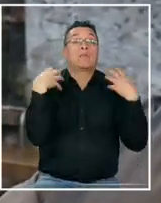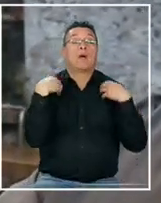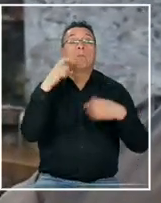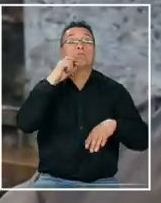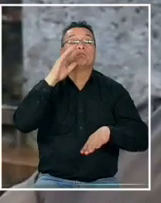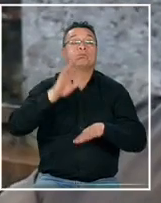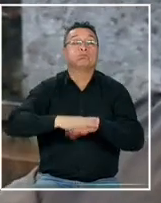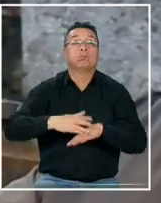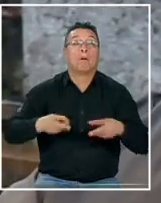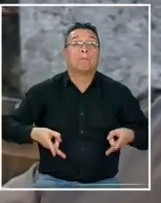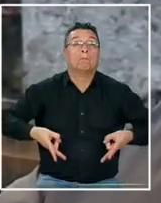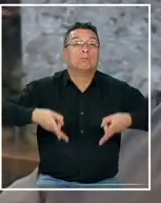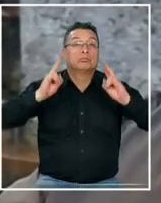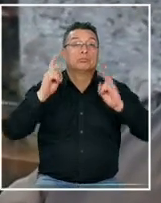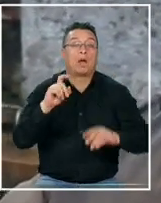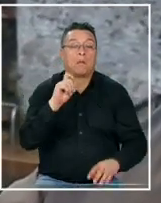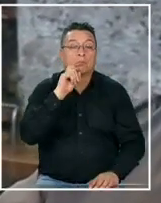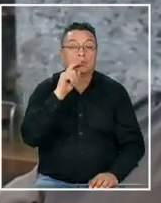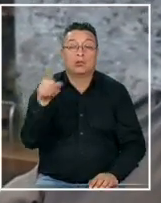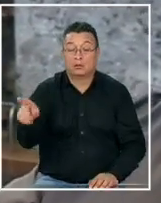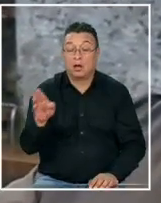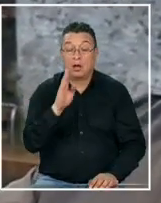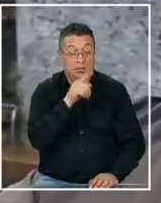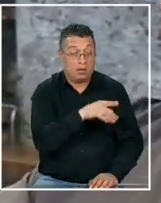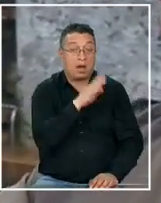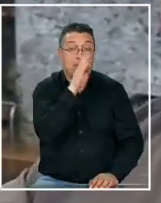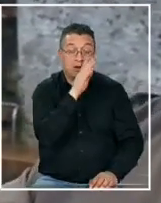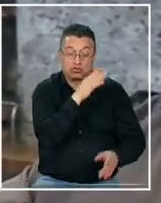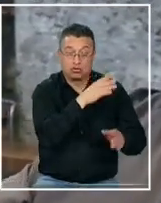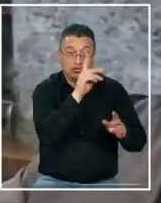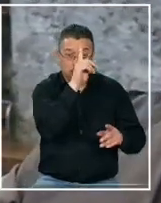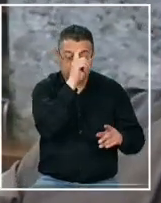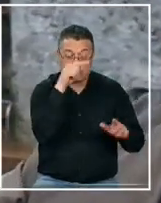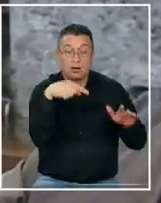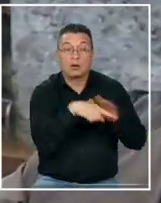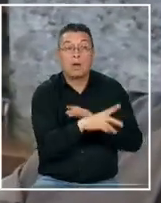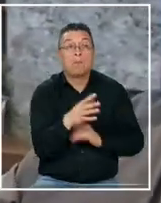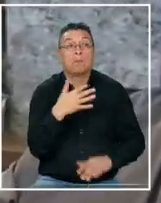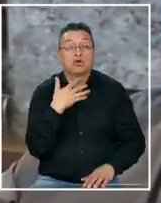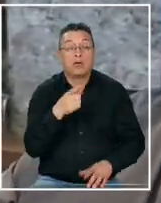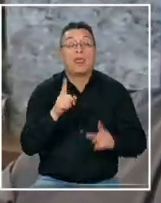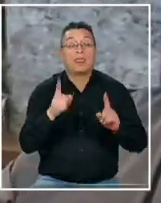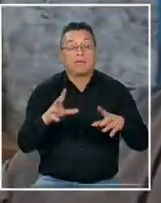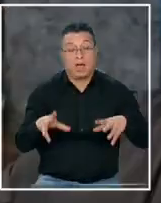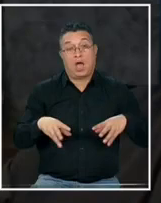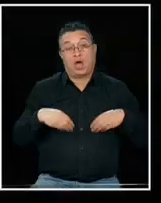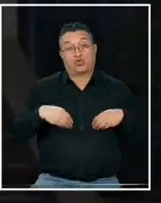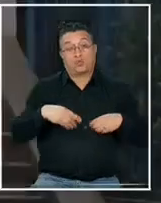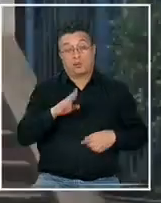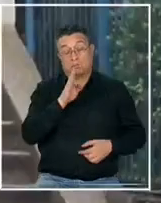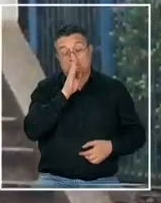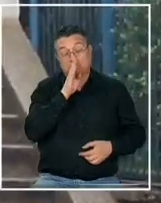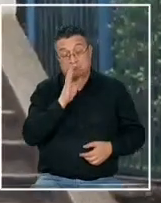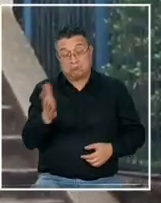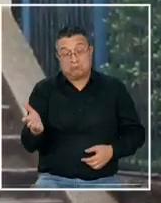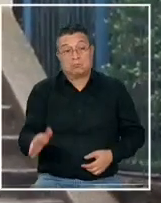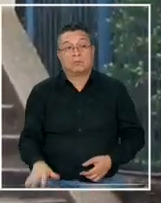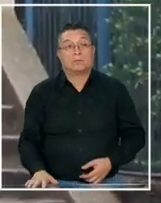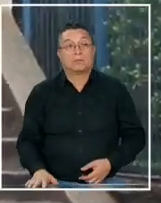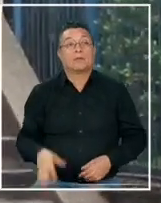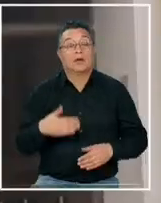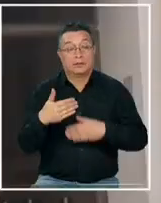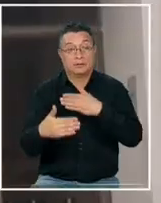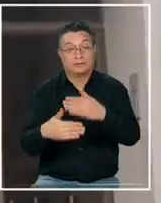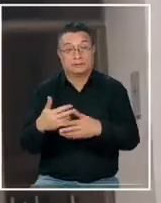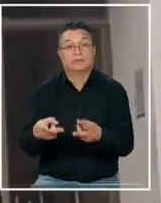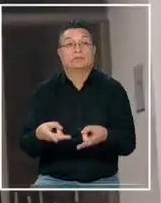autorizó la atención de este perrito y que asuman las consecuencias el procedimiento fue